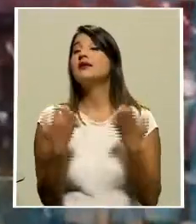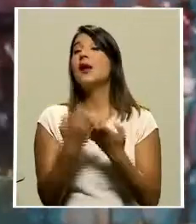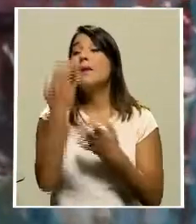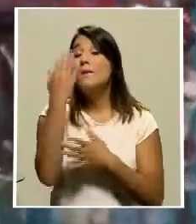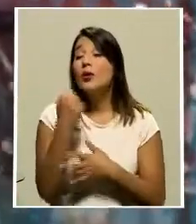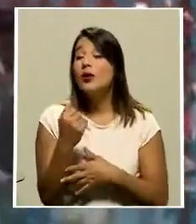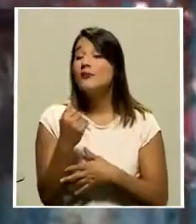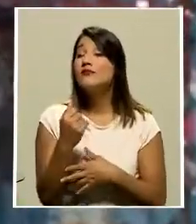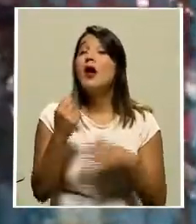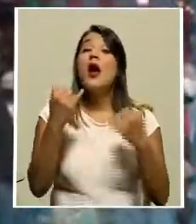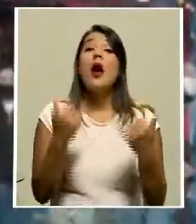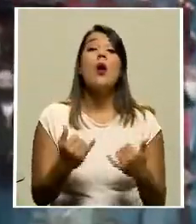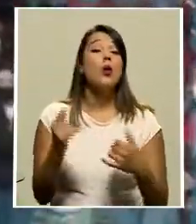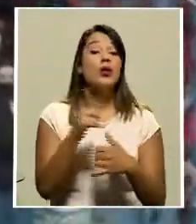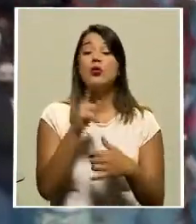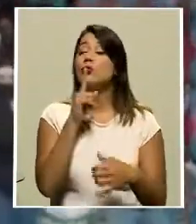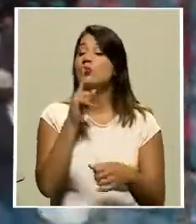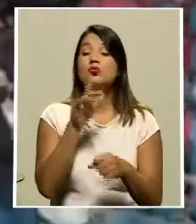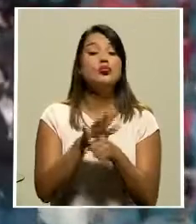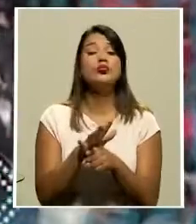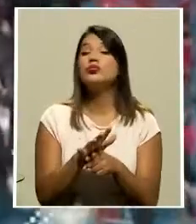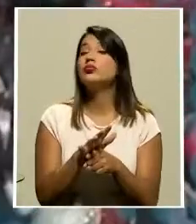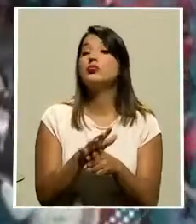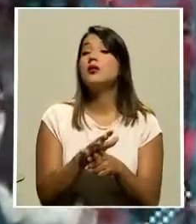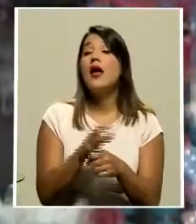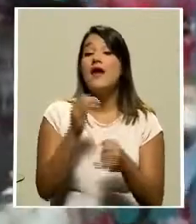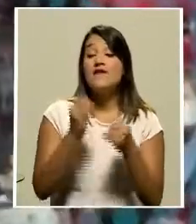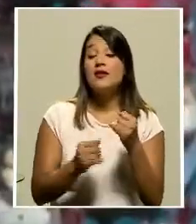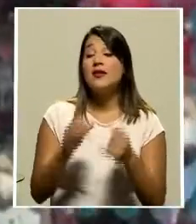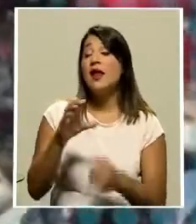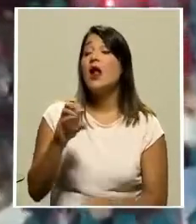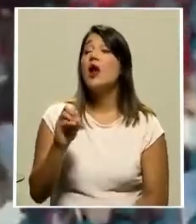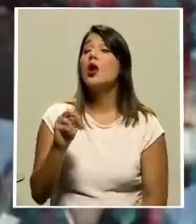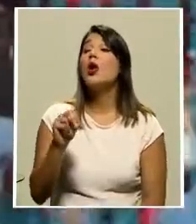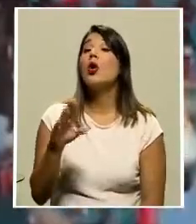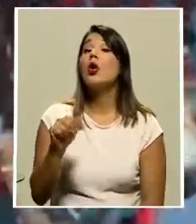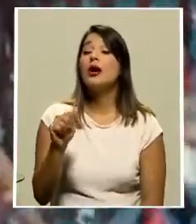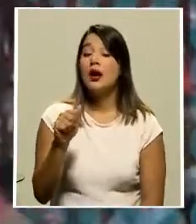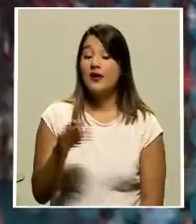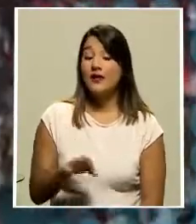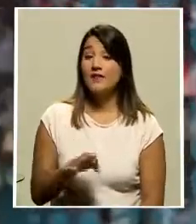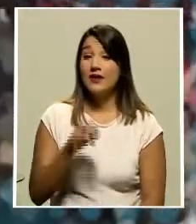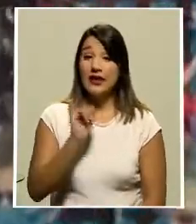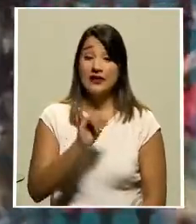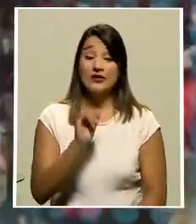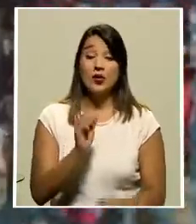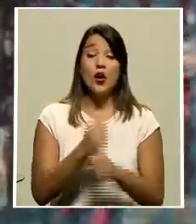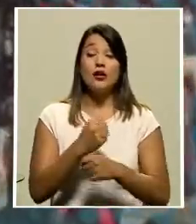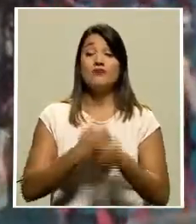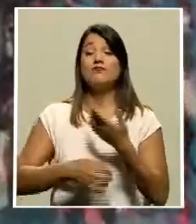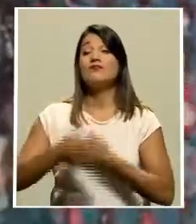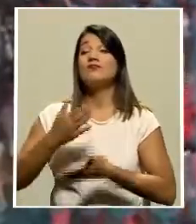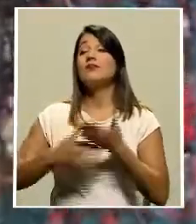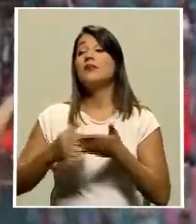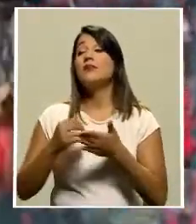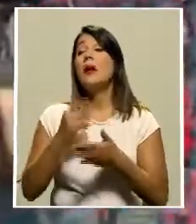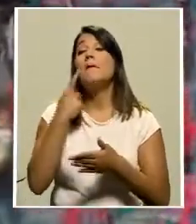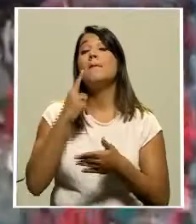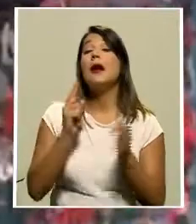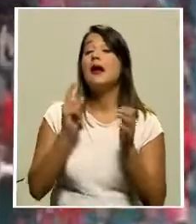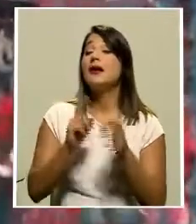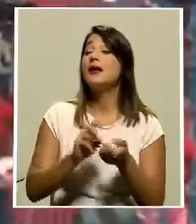de los aficionados en la final de CONCACAF provocará un retroceso para permitir el ingreso del público